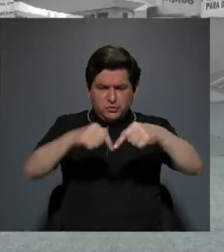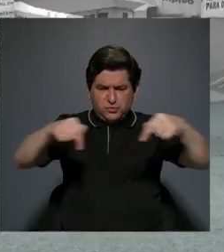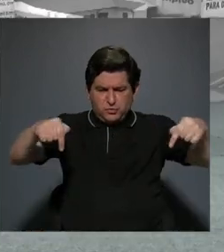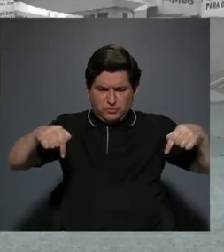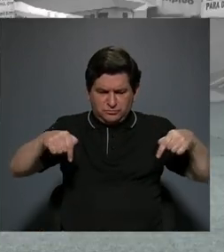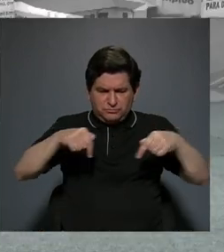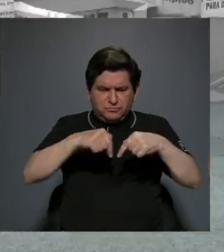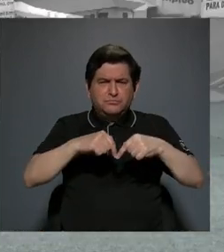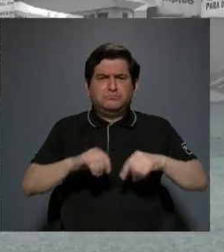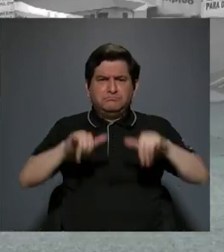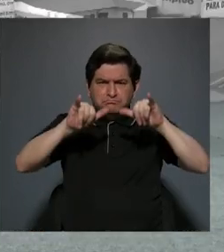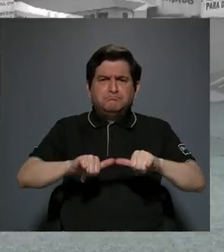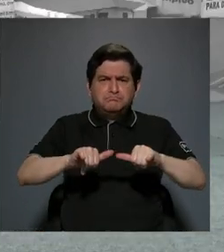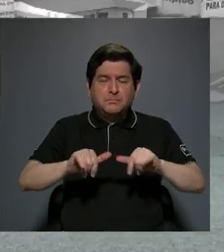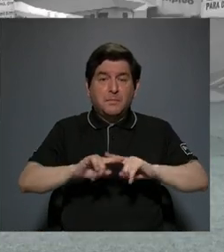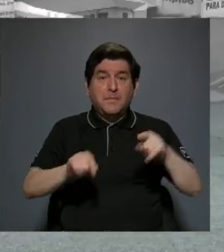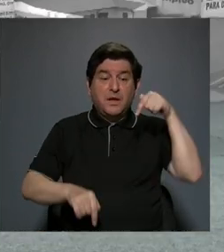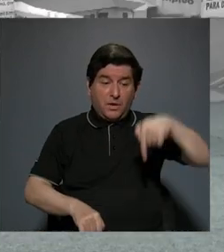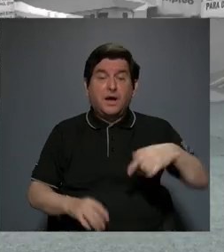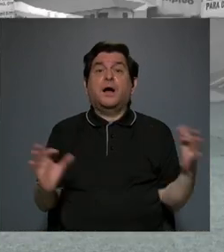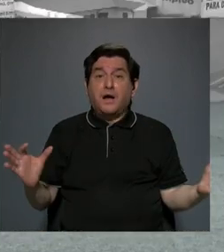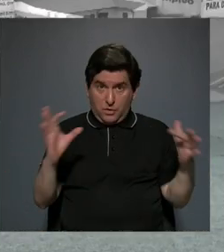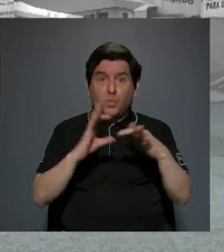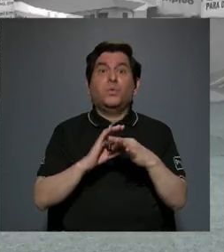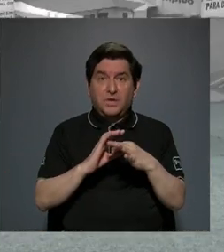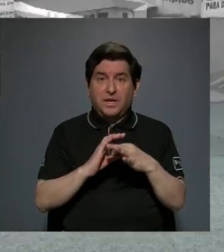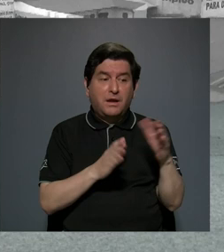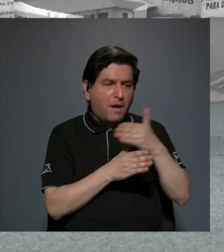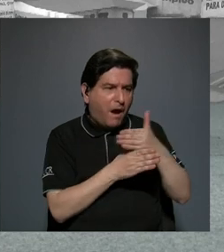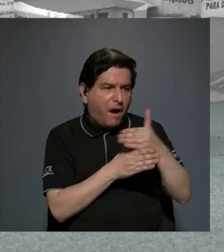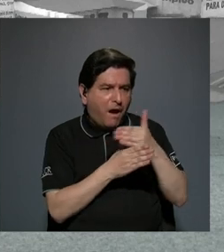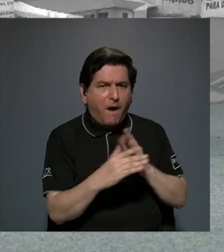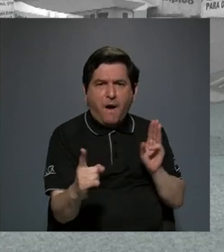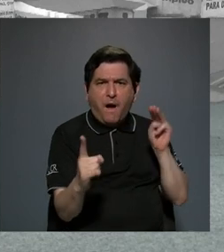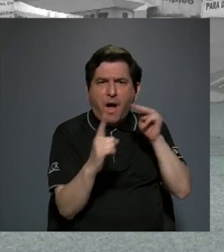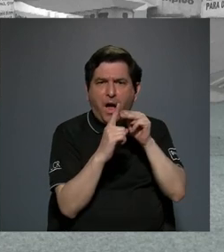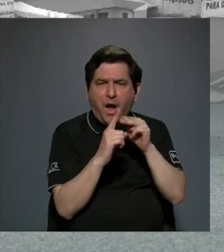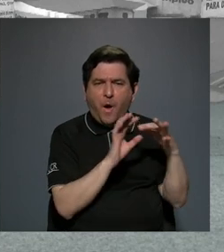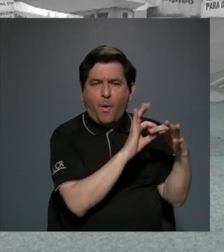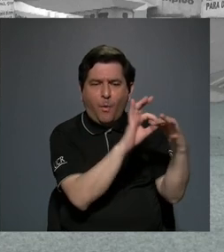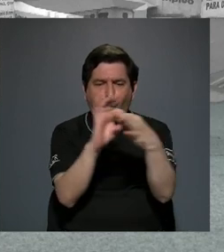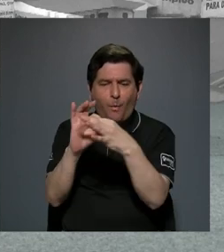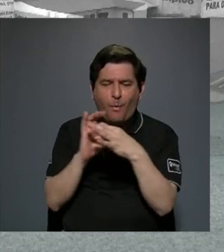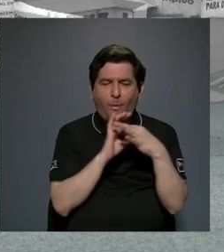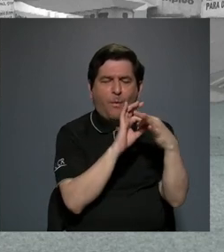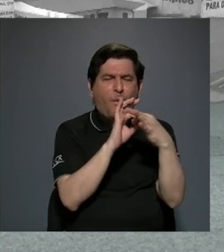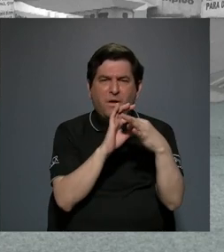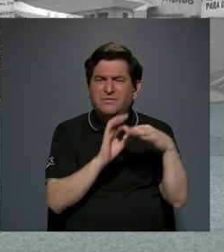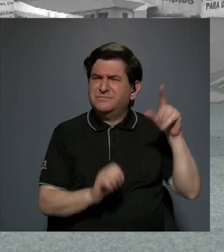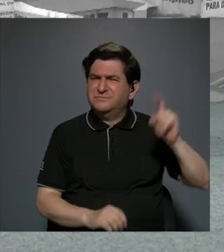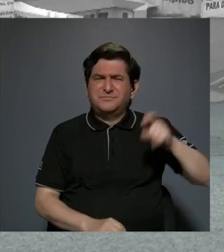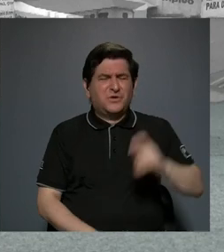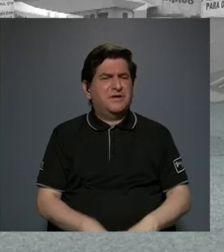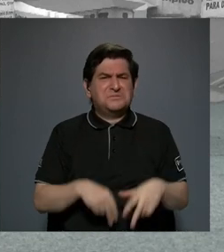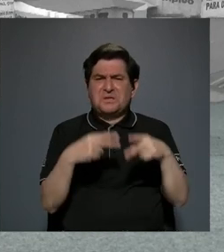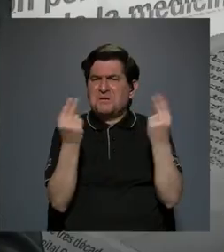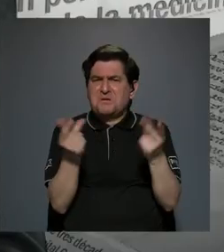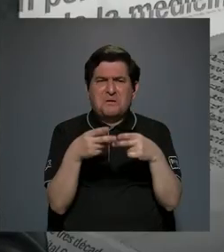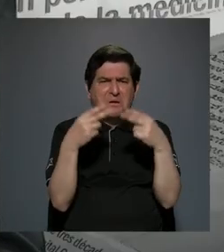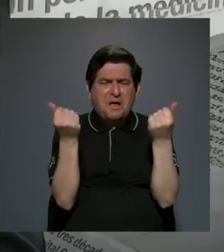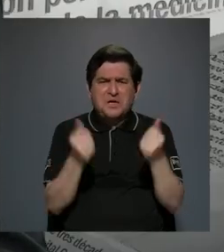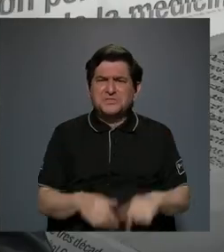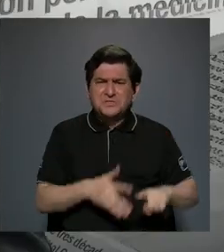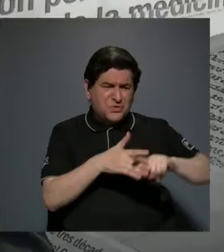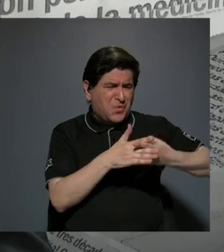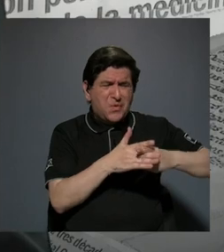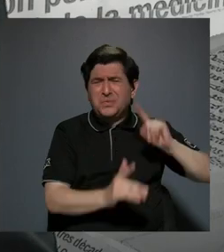pero aquí se pueden unir a compartir un mensaje en armonía y no necesita gasto en